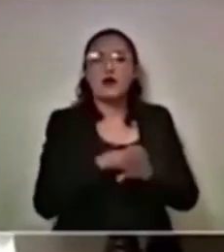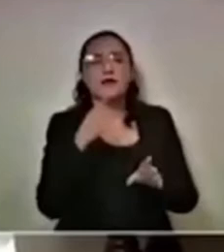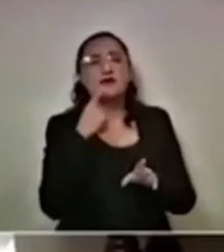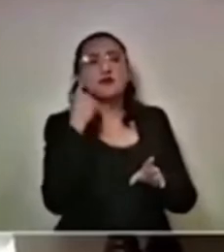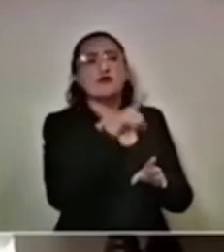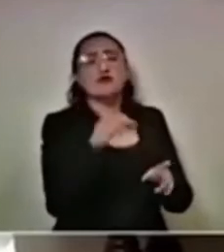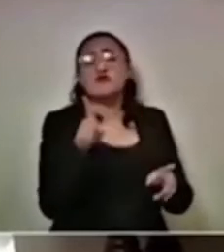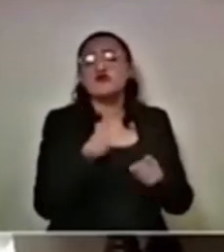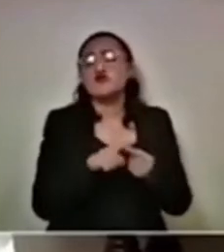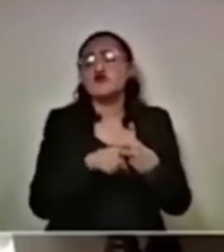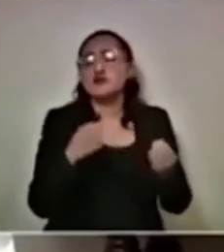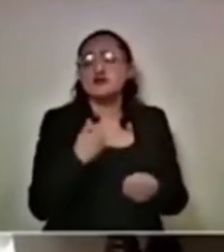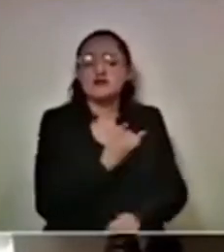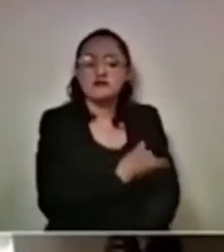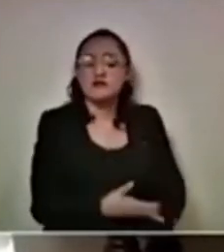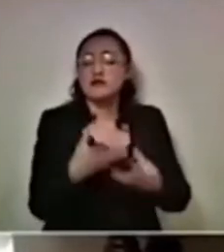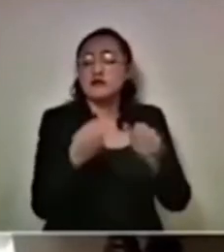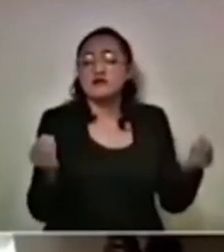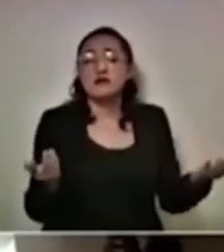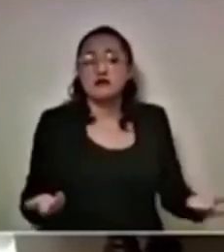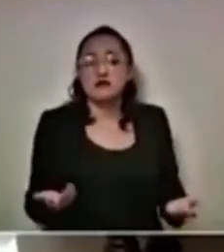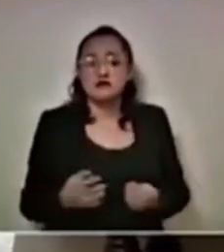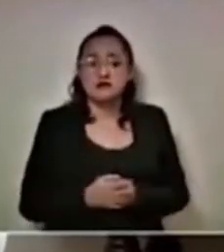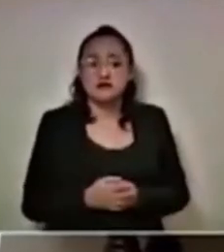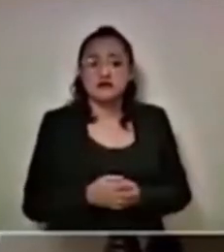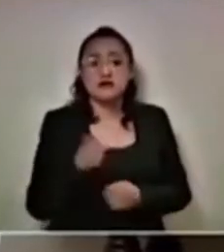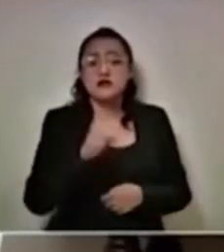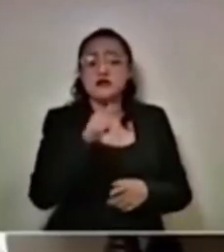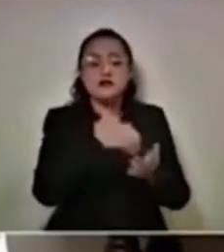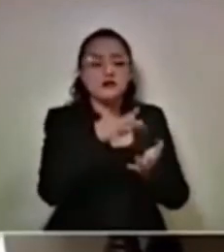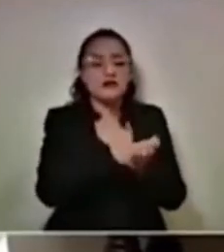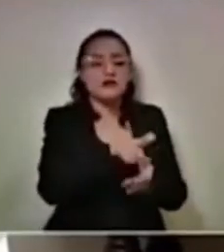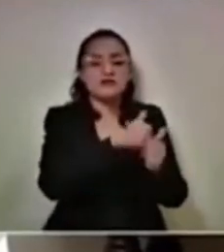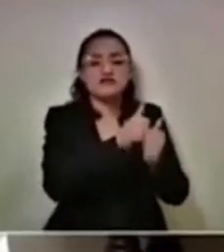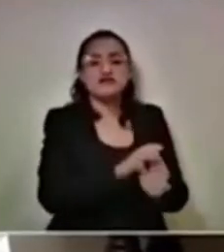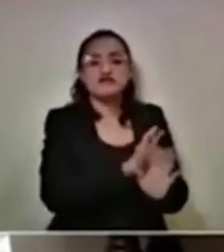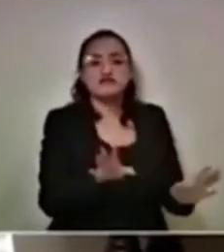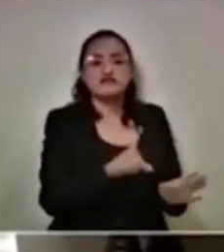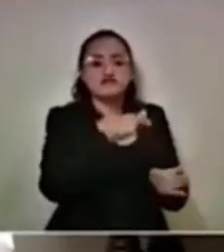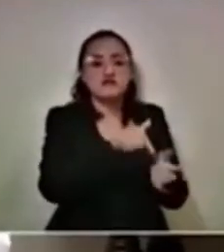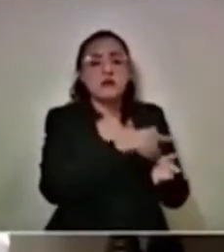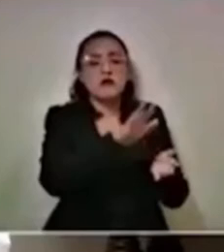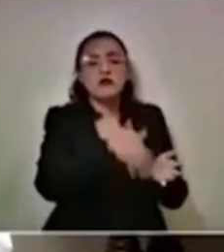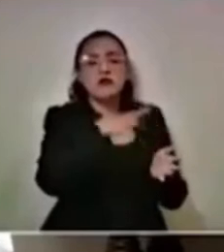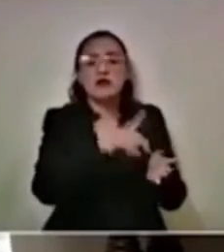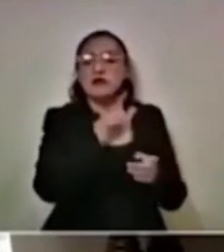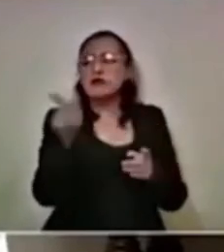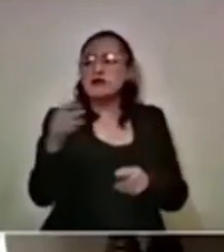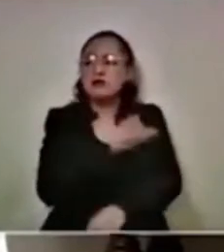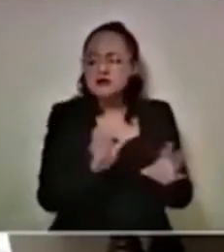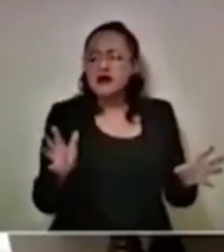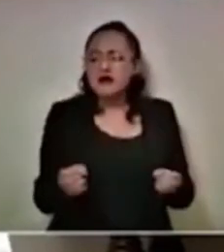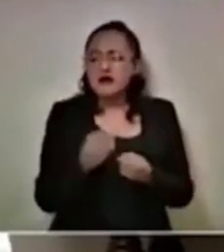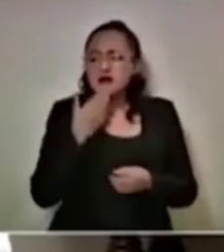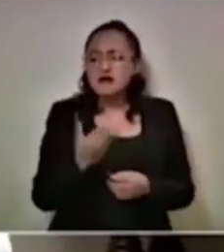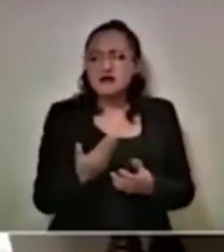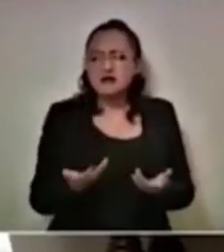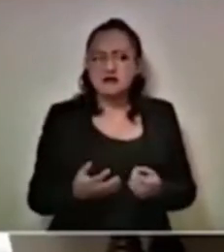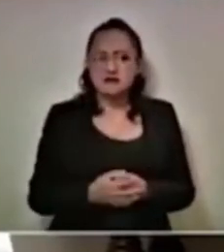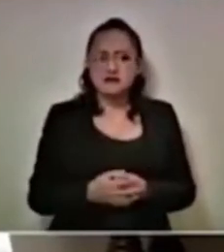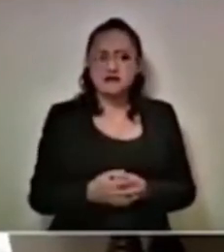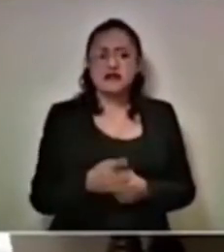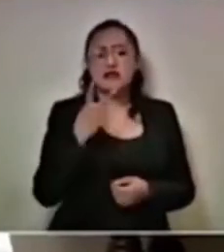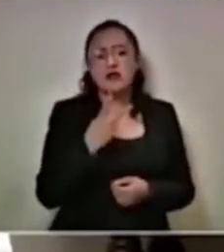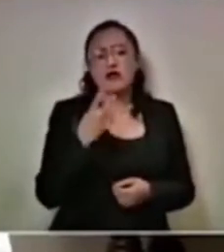su denuncia de persona desaparecida. Y así quedó registrado. Y ahí está el registro. A